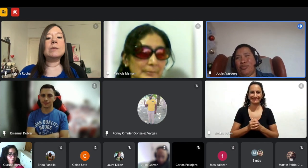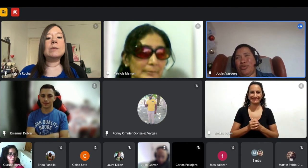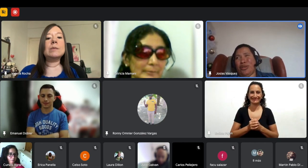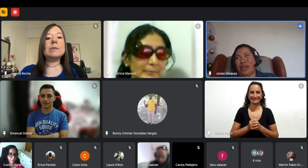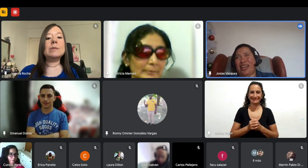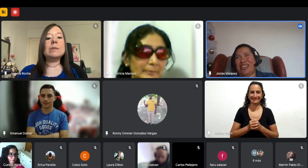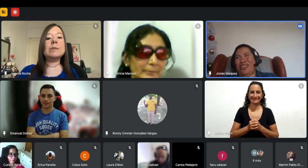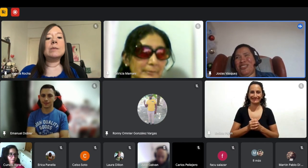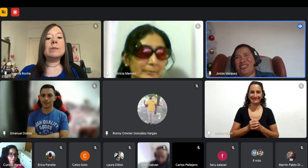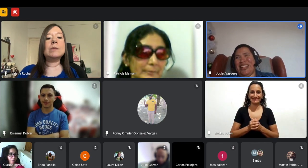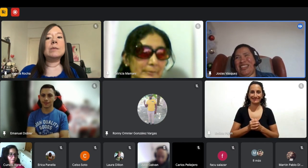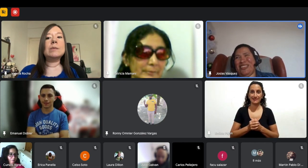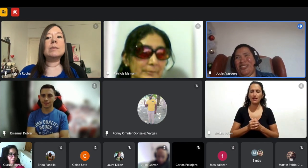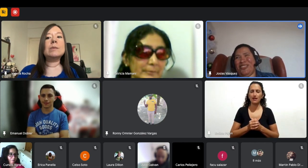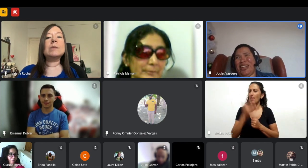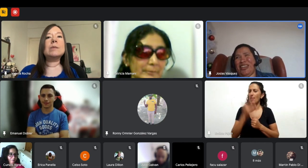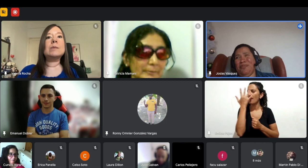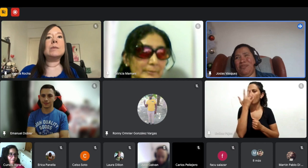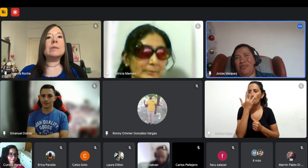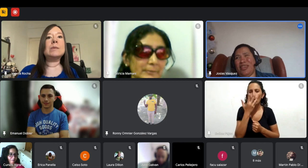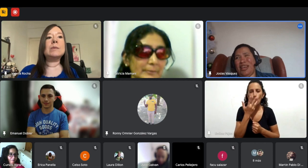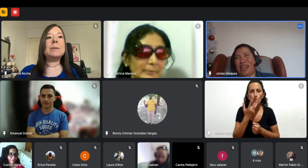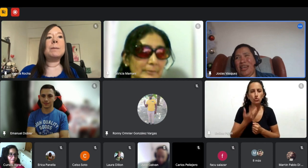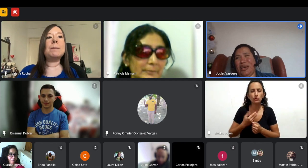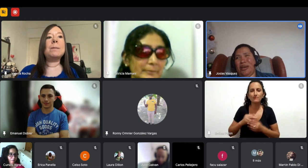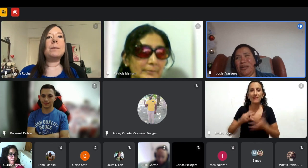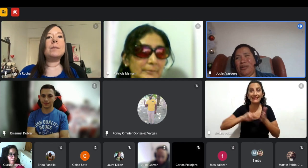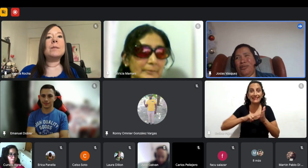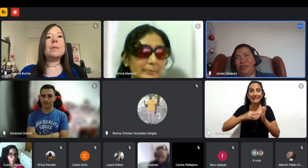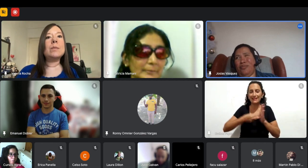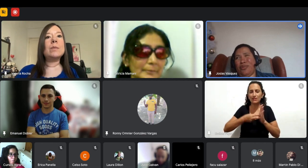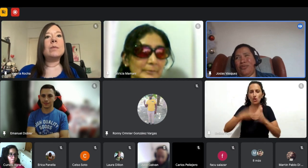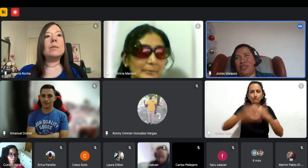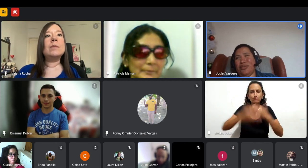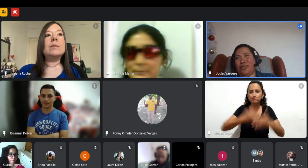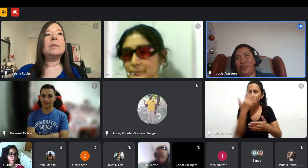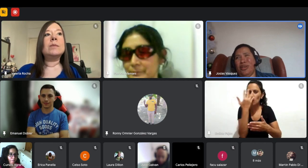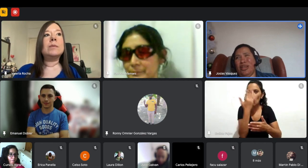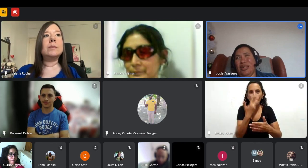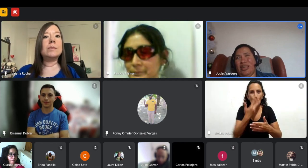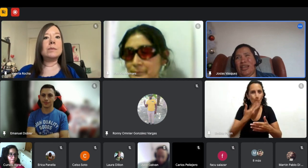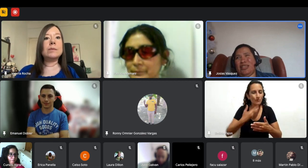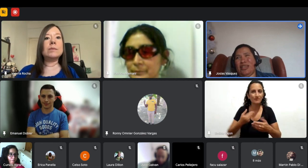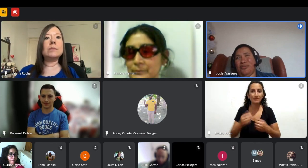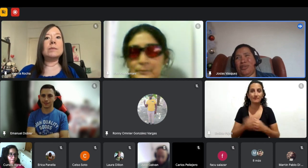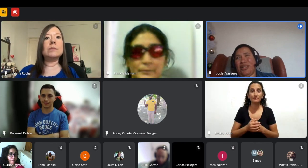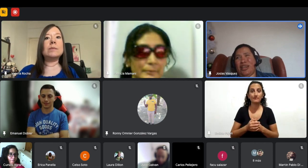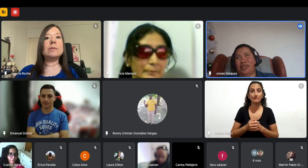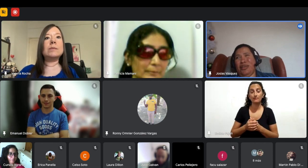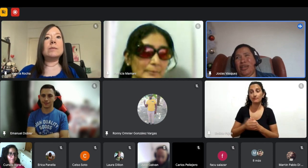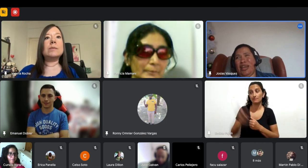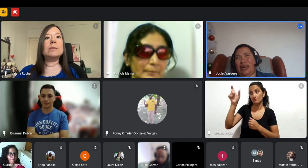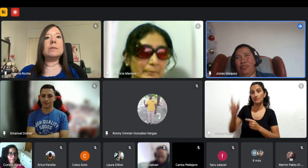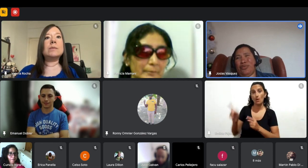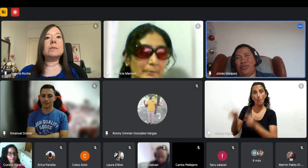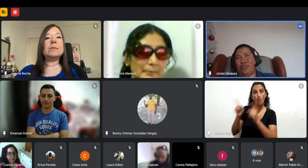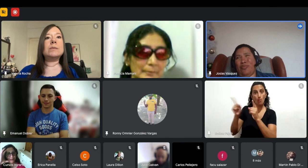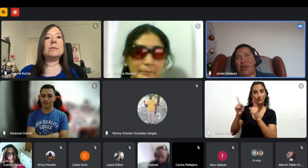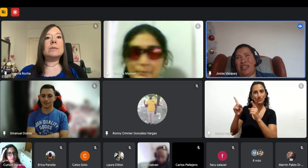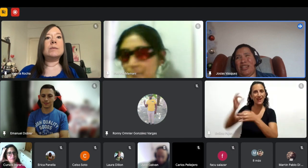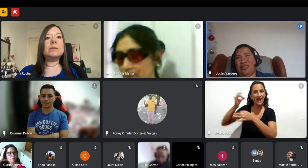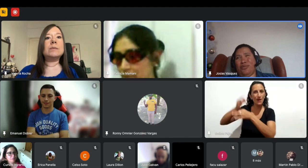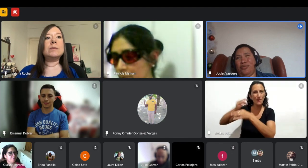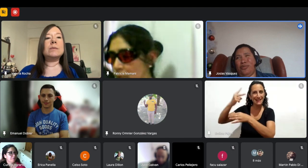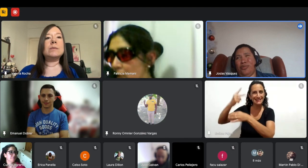me gustó mucho todo esto de la tecnología y un profesor en secundaria y